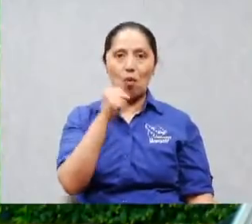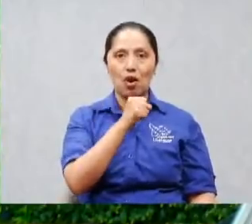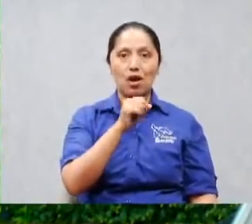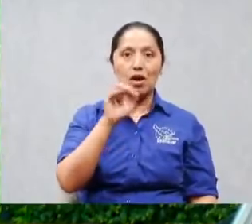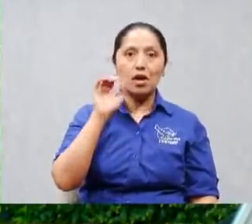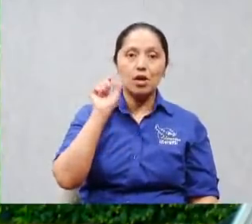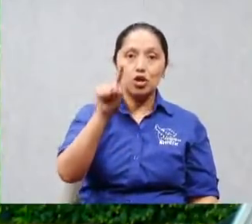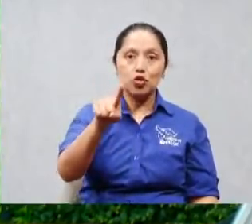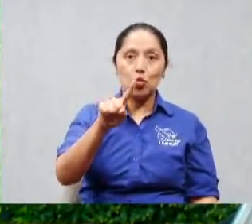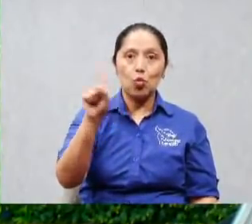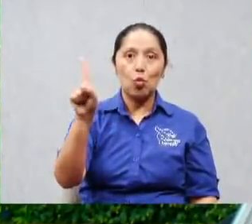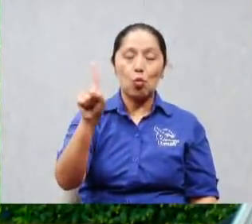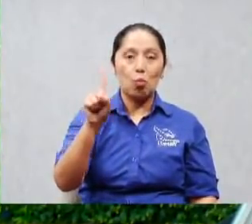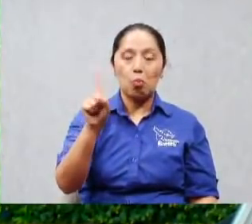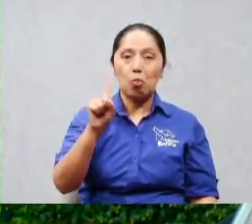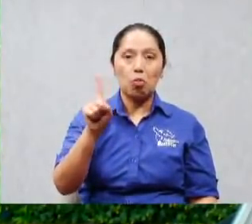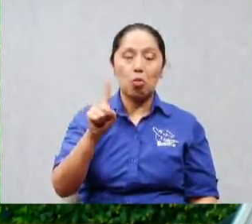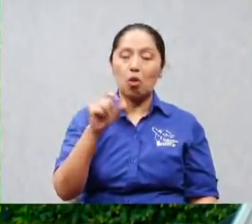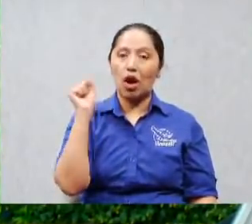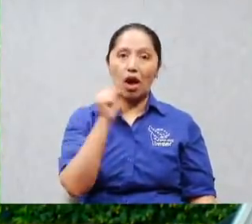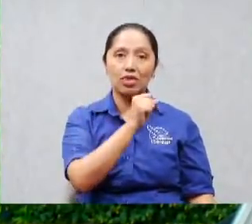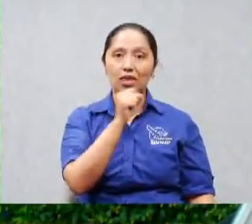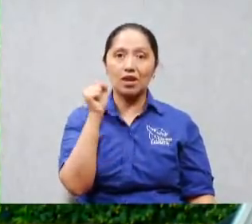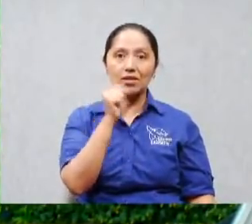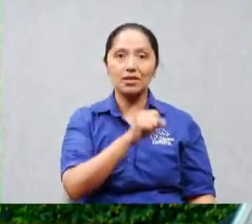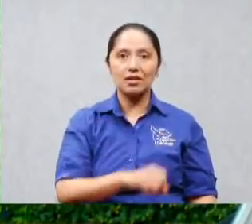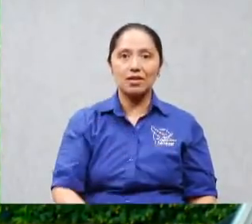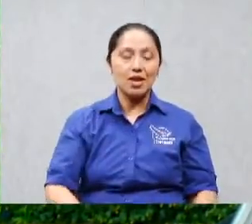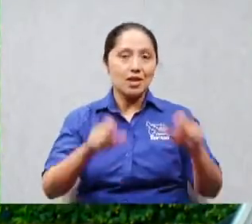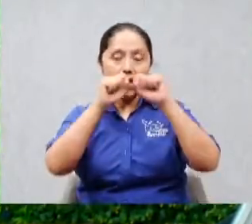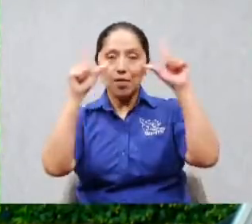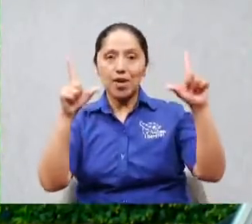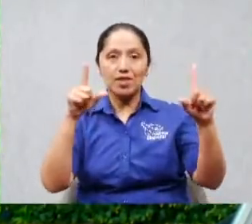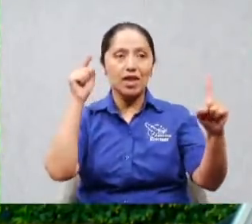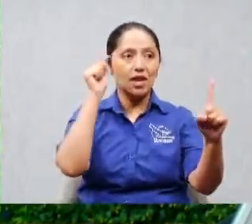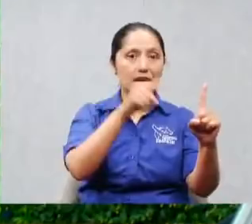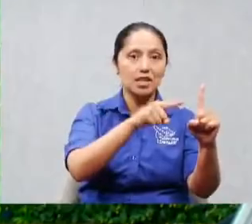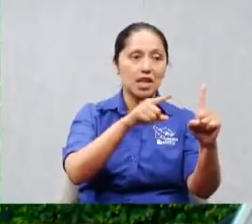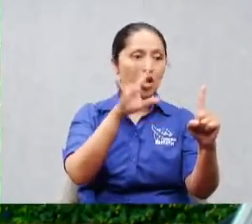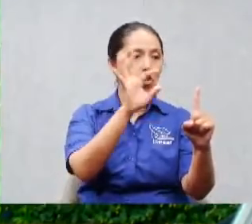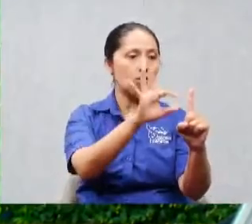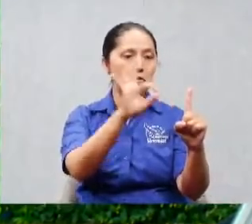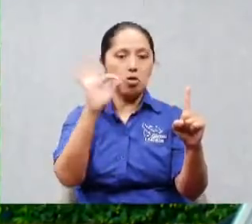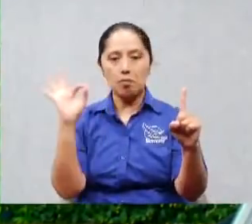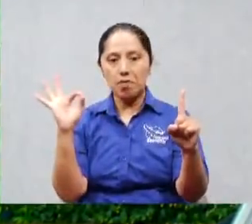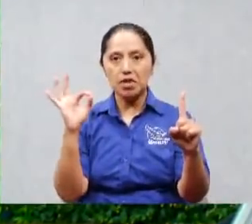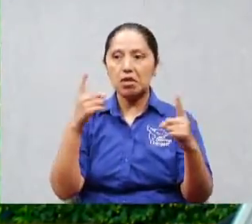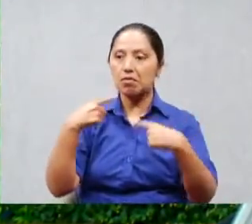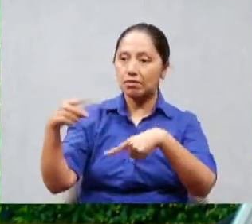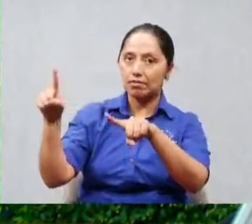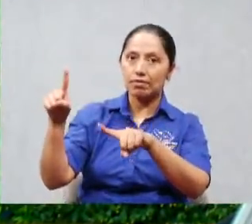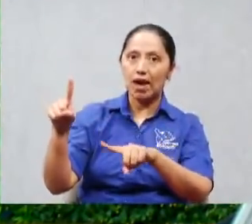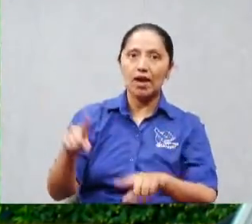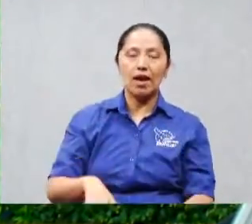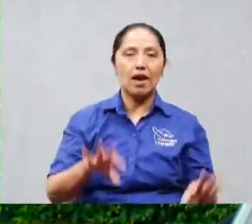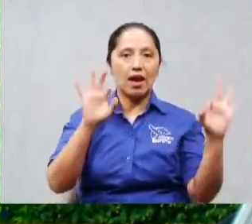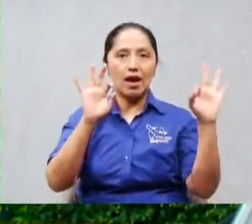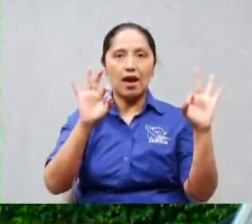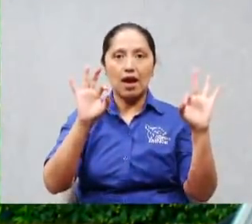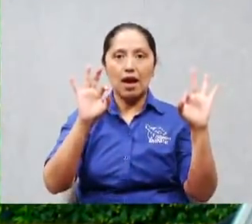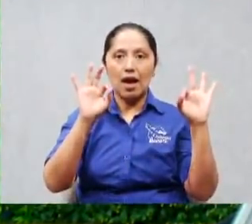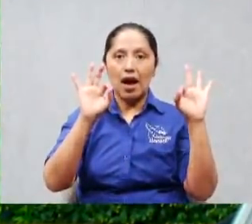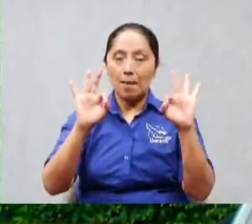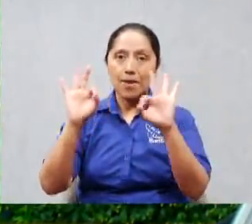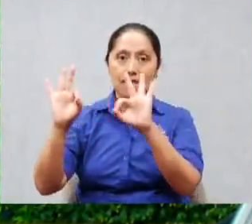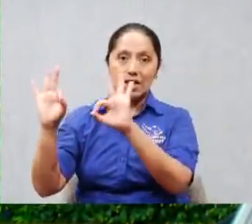y de repente un día lo invitan a predicar y entonces dices que barbaridad en